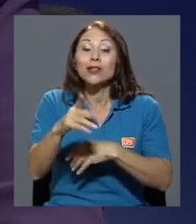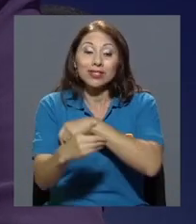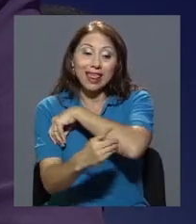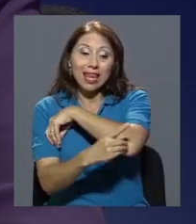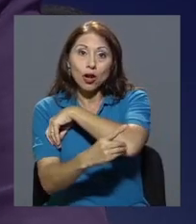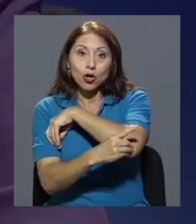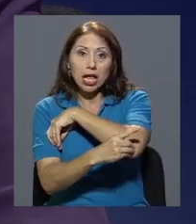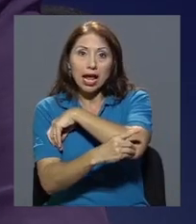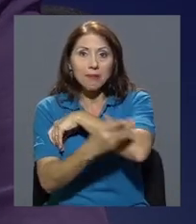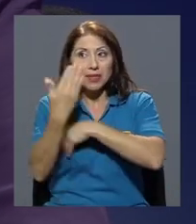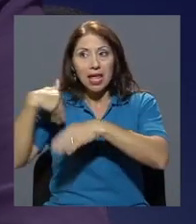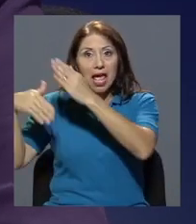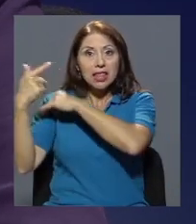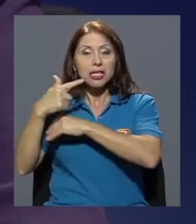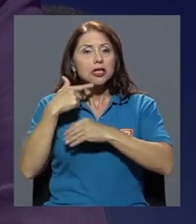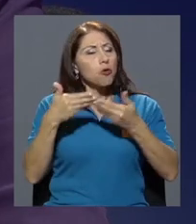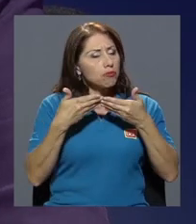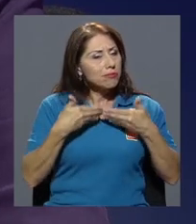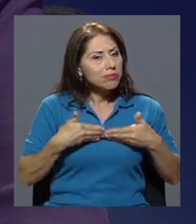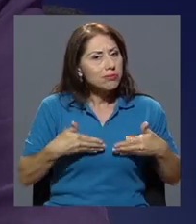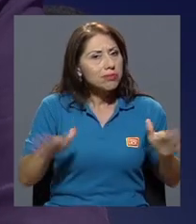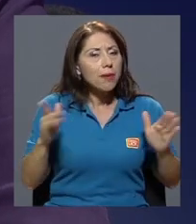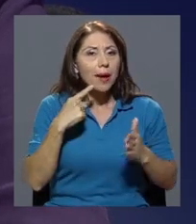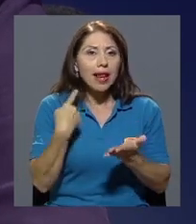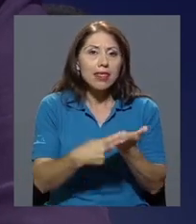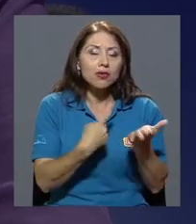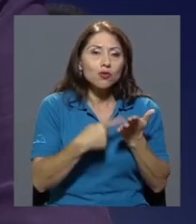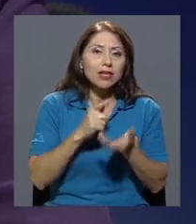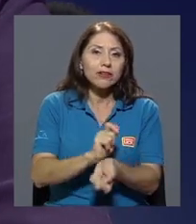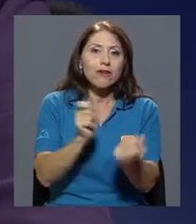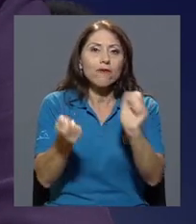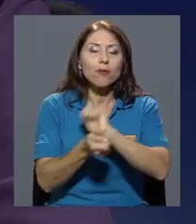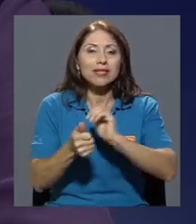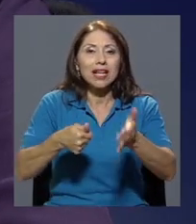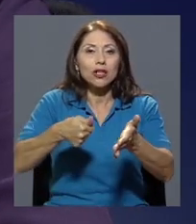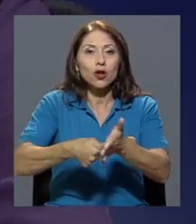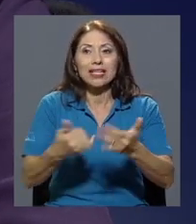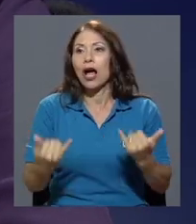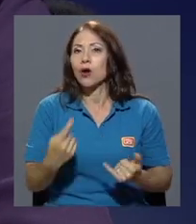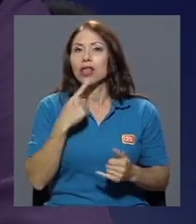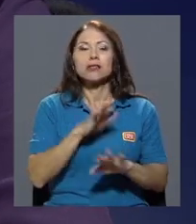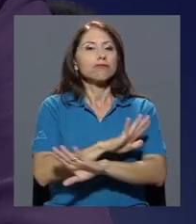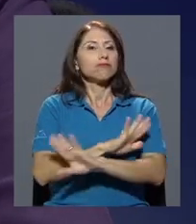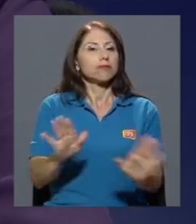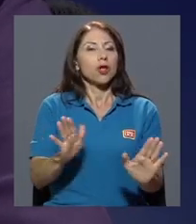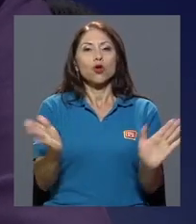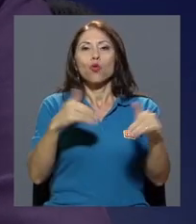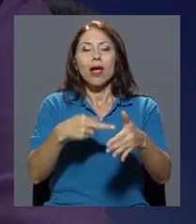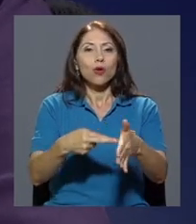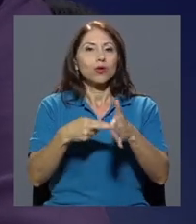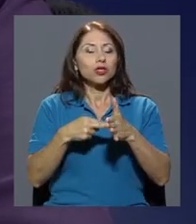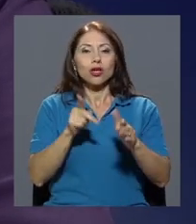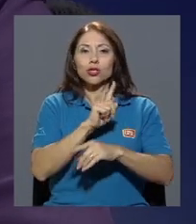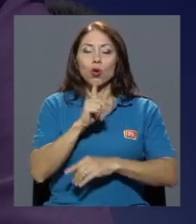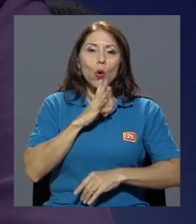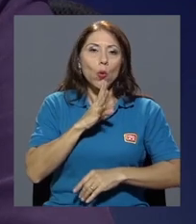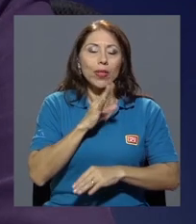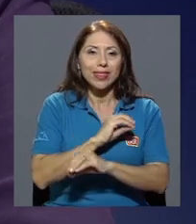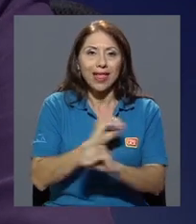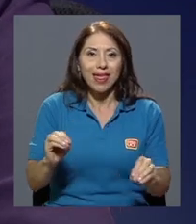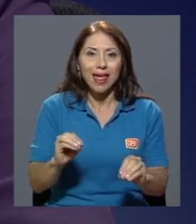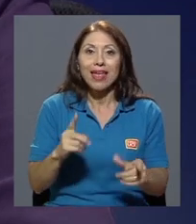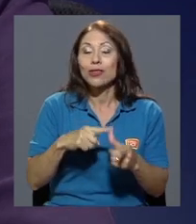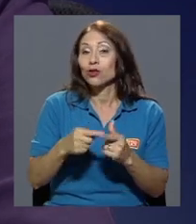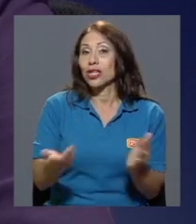su momento dijo que estaba abierto a discutir, por ejemplo, reformas electorales ahora dice no estoy abierto a discutir nada, o sea, no hay condiciones efectivamente para